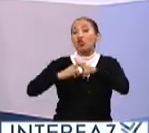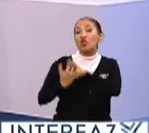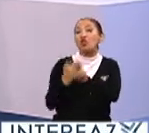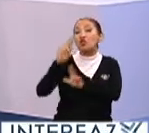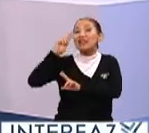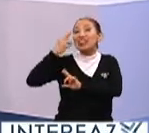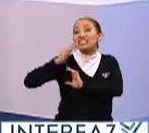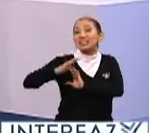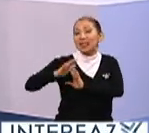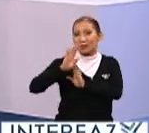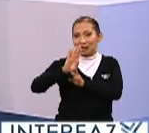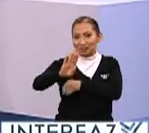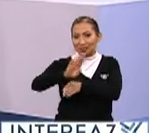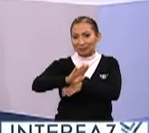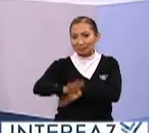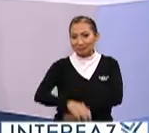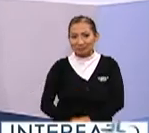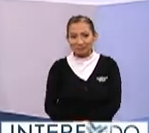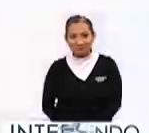universitaria en Brasil